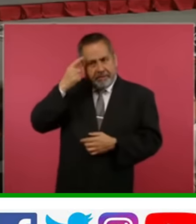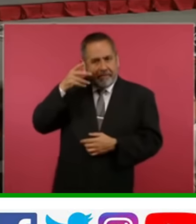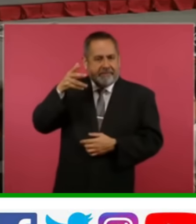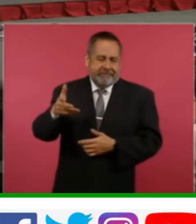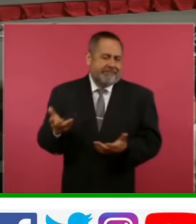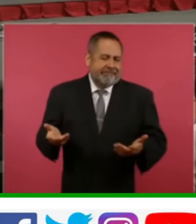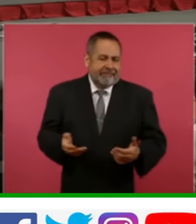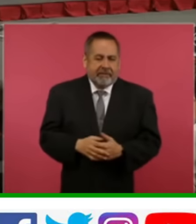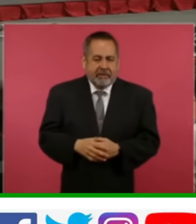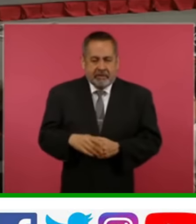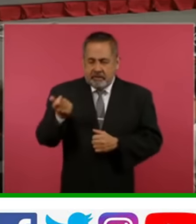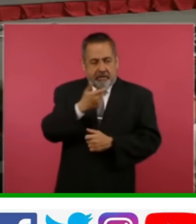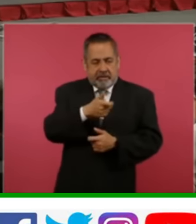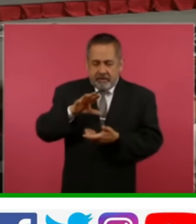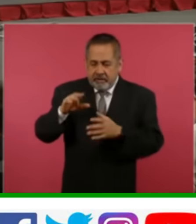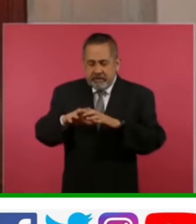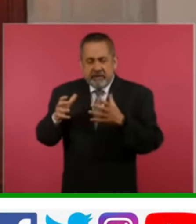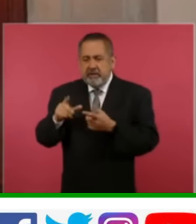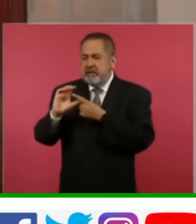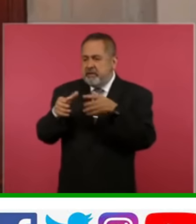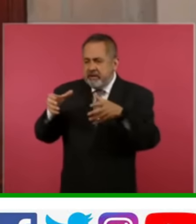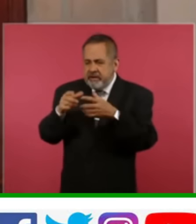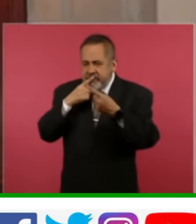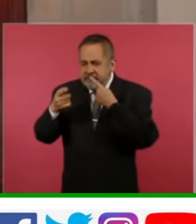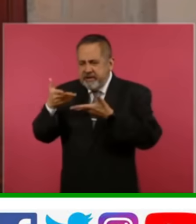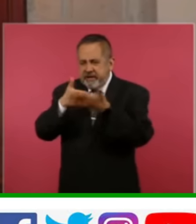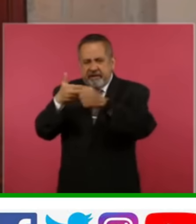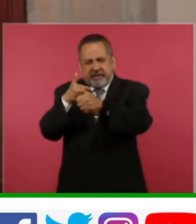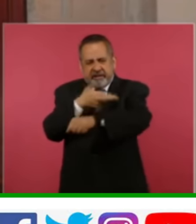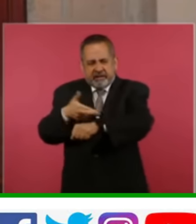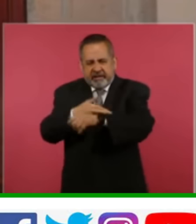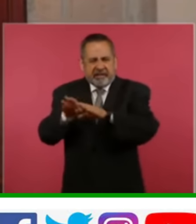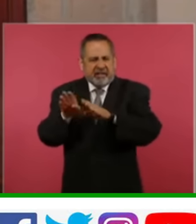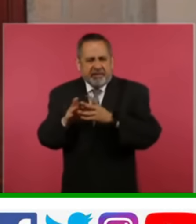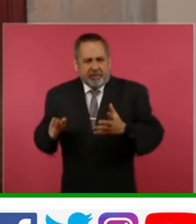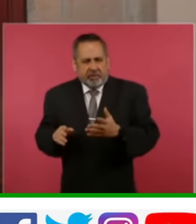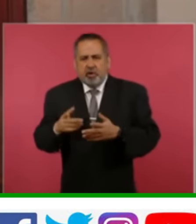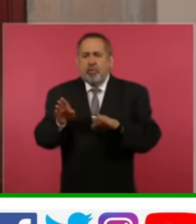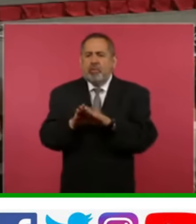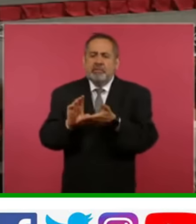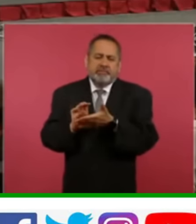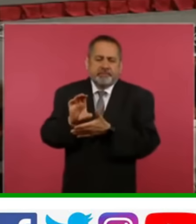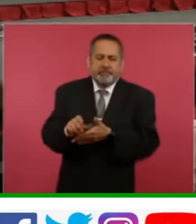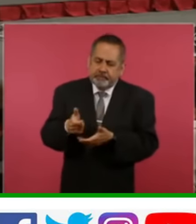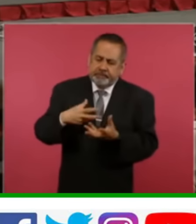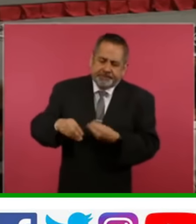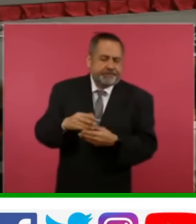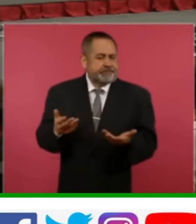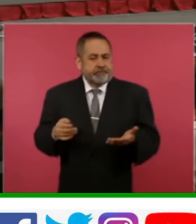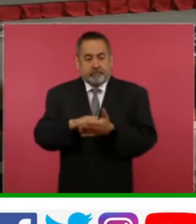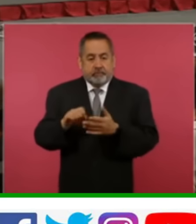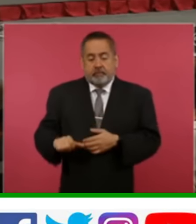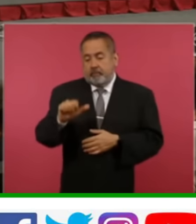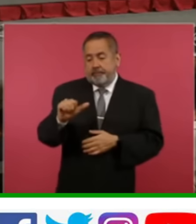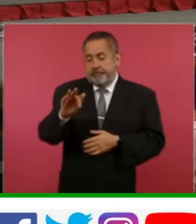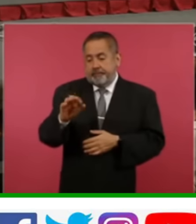que cuenta con un comité técnico, tendrá que establecer los mecanismos, por ejemplo, de inversión. Hoy las cuentas que están en las Afores o que están en el Infonavit tienen